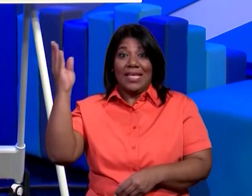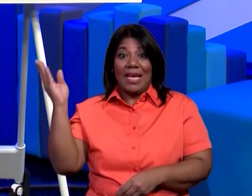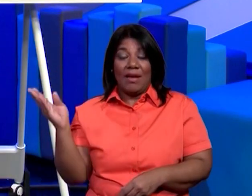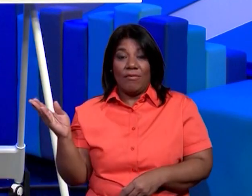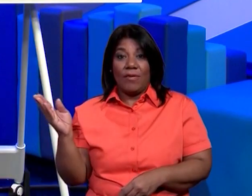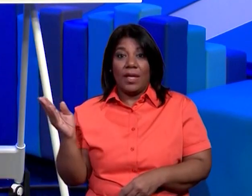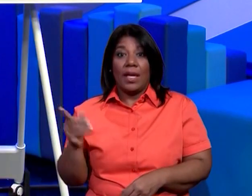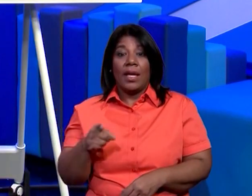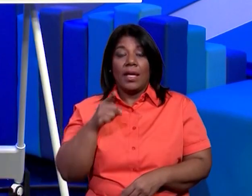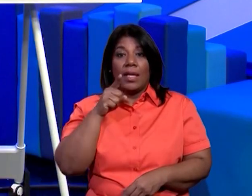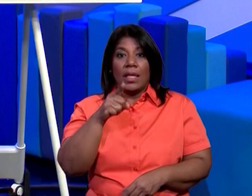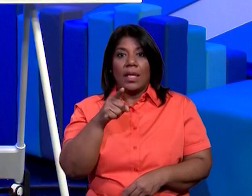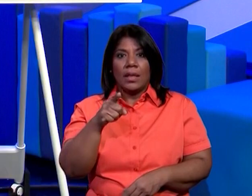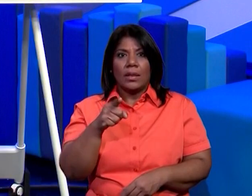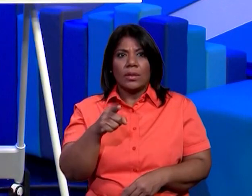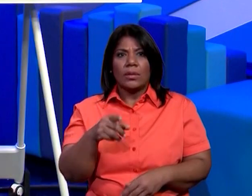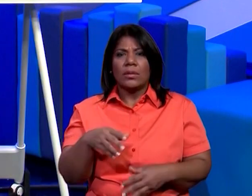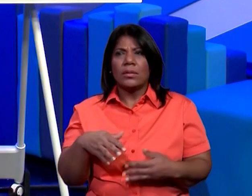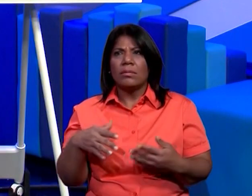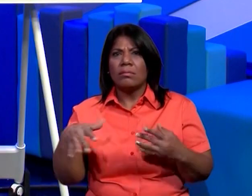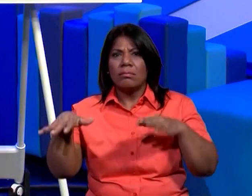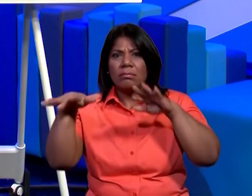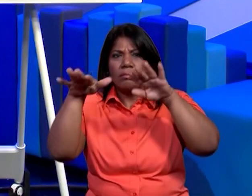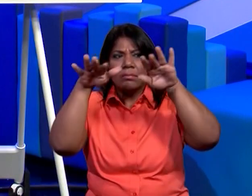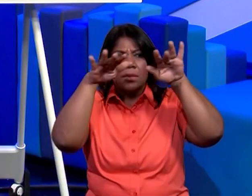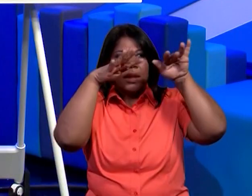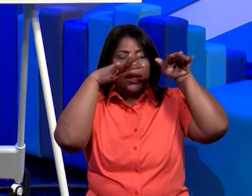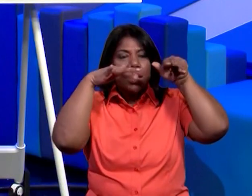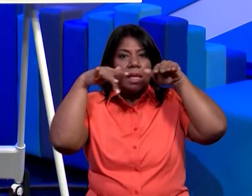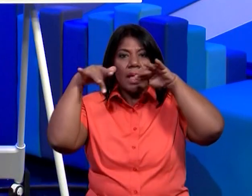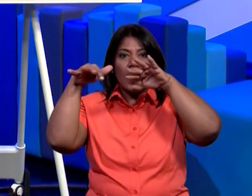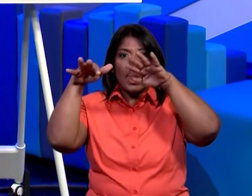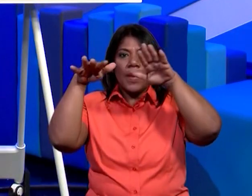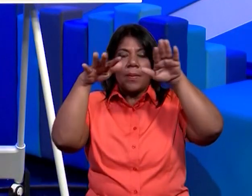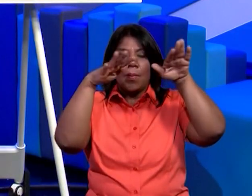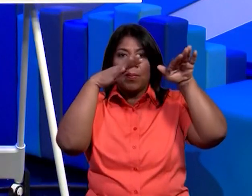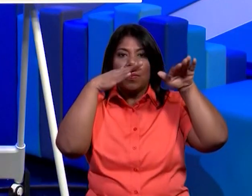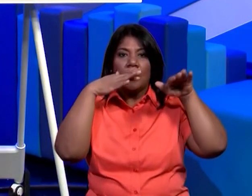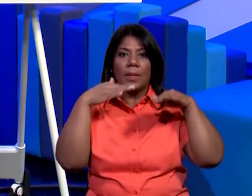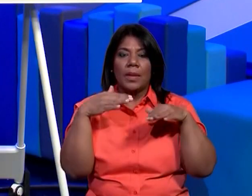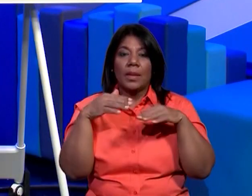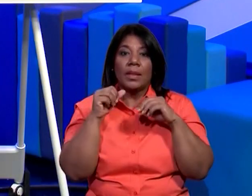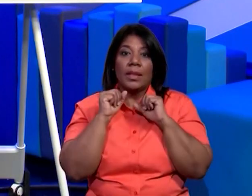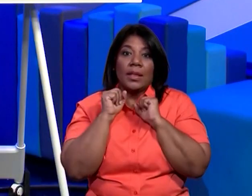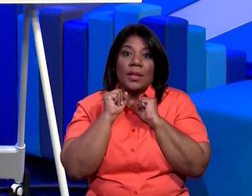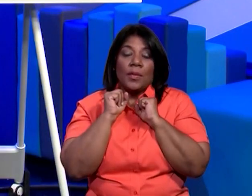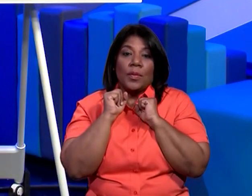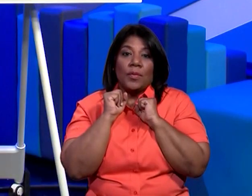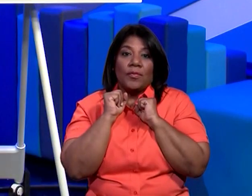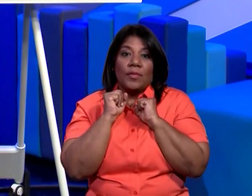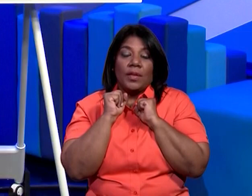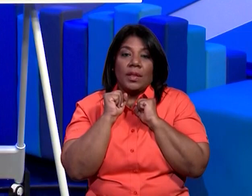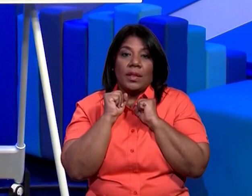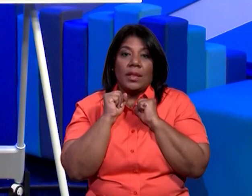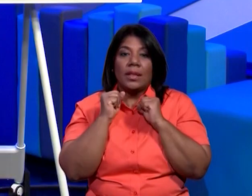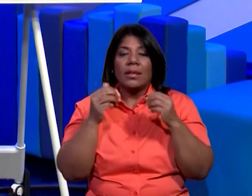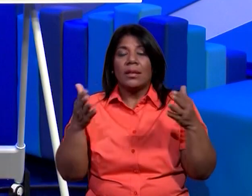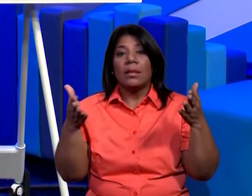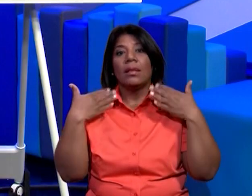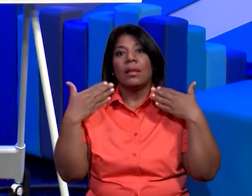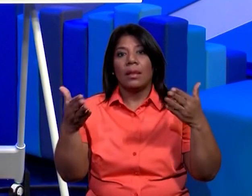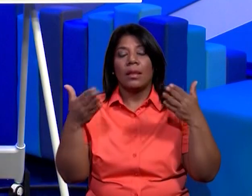aquel que recibimos o percibimos del ambiente que nos rodea de repente si hace frío si hace calor